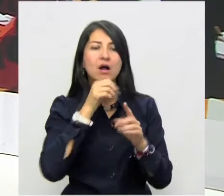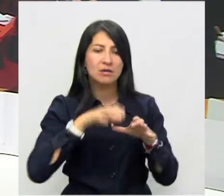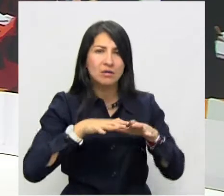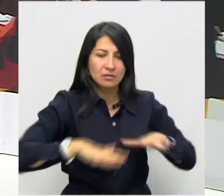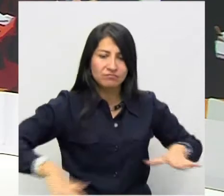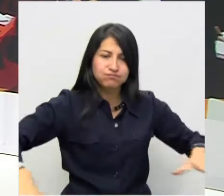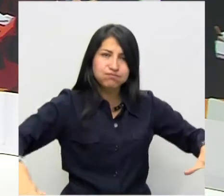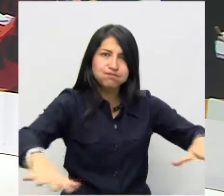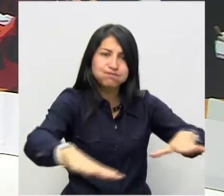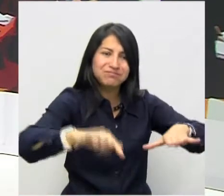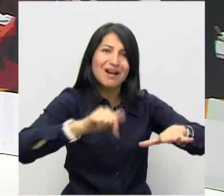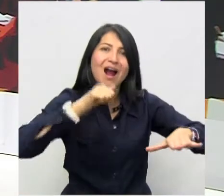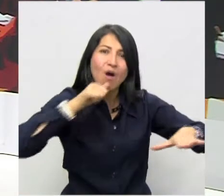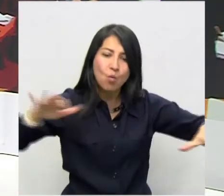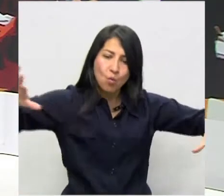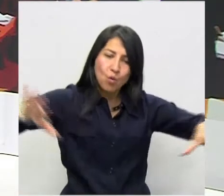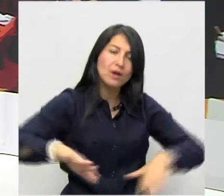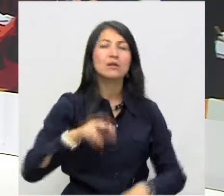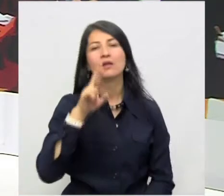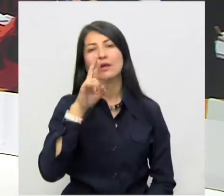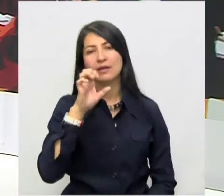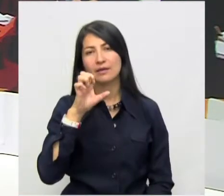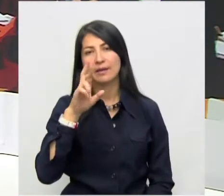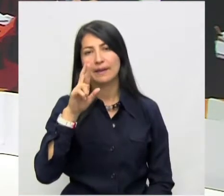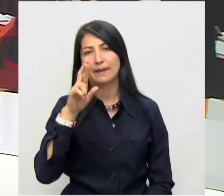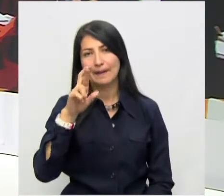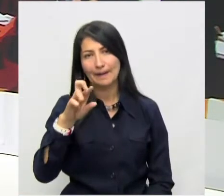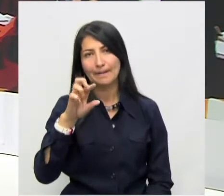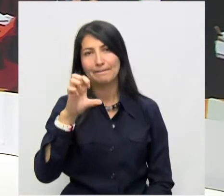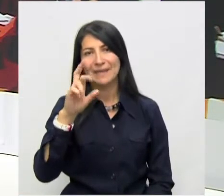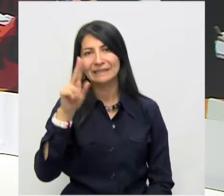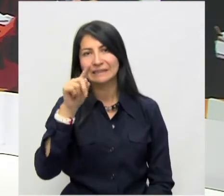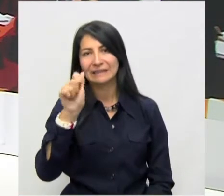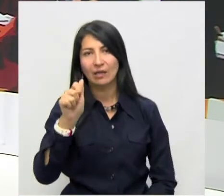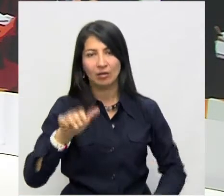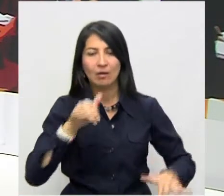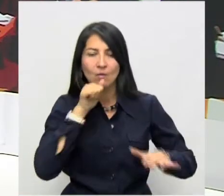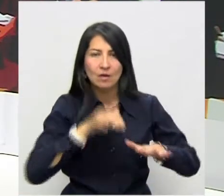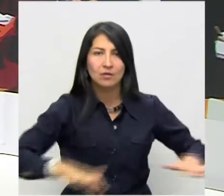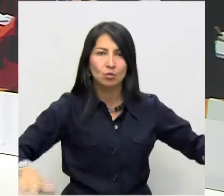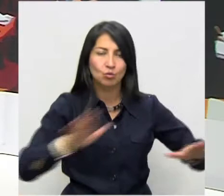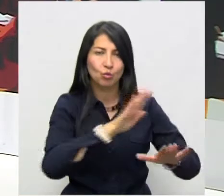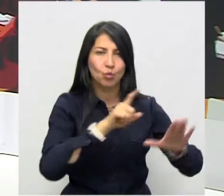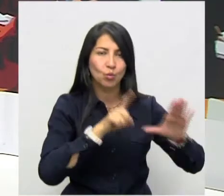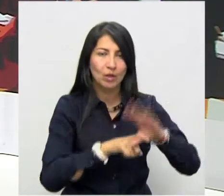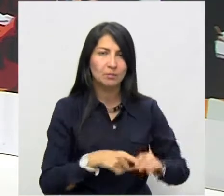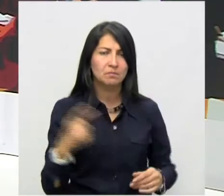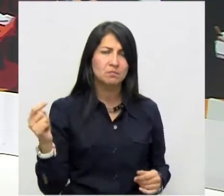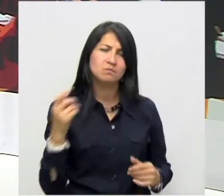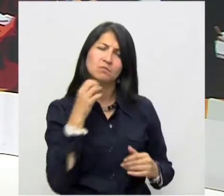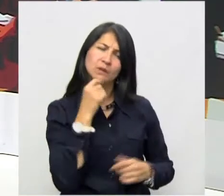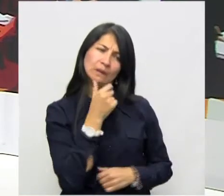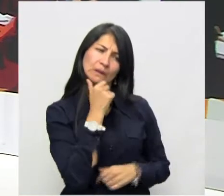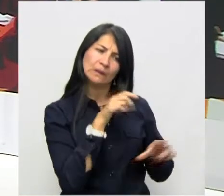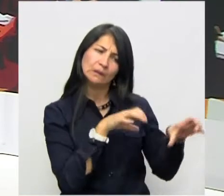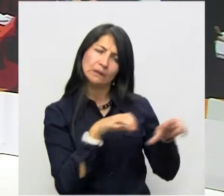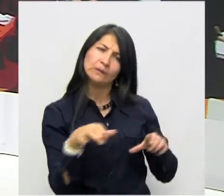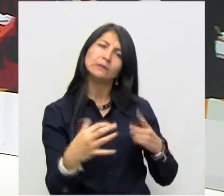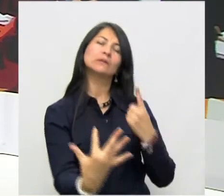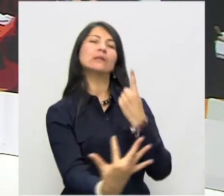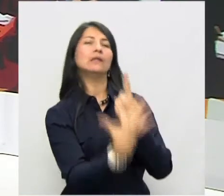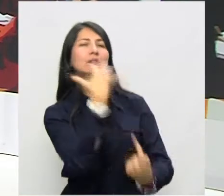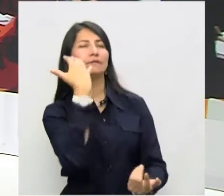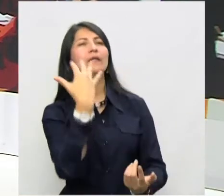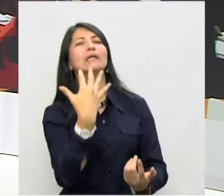nueve municipios de ese departamento. La Contraloría General, a través de una auditoría de cumplimiento, determinó un presunto